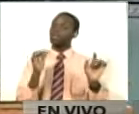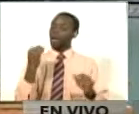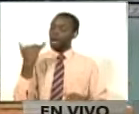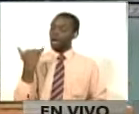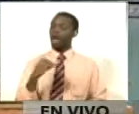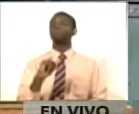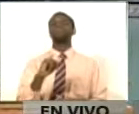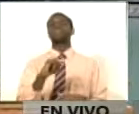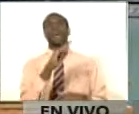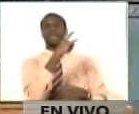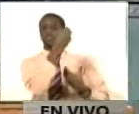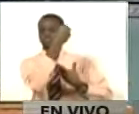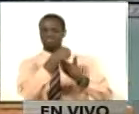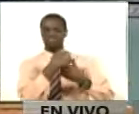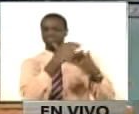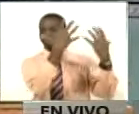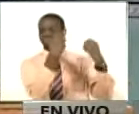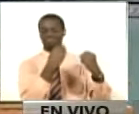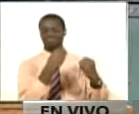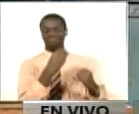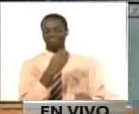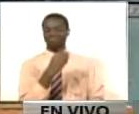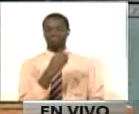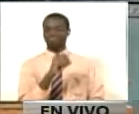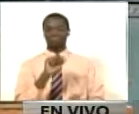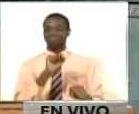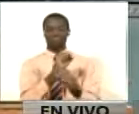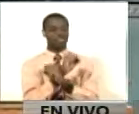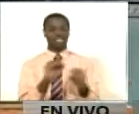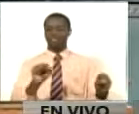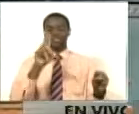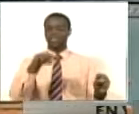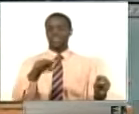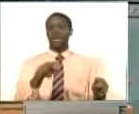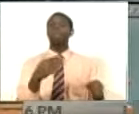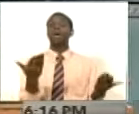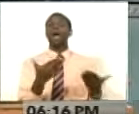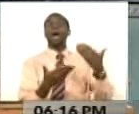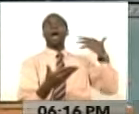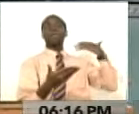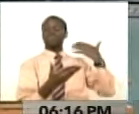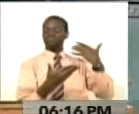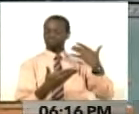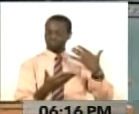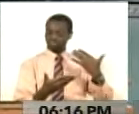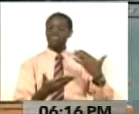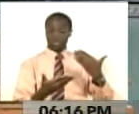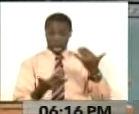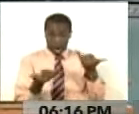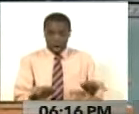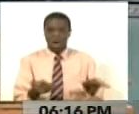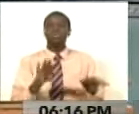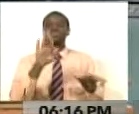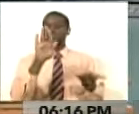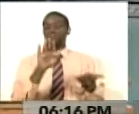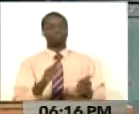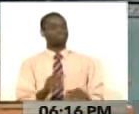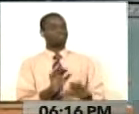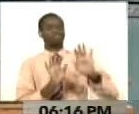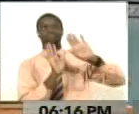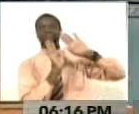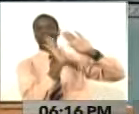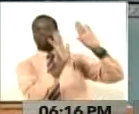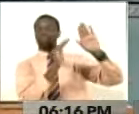nunca ocurrirá, así está marcada en nuestra historia, en nuestro presente y en nuestro futuro. El día de